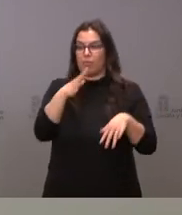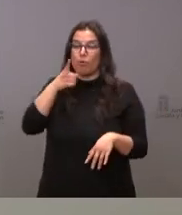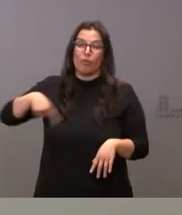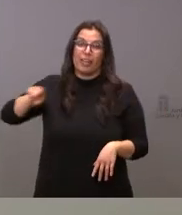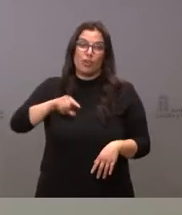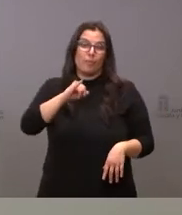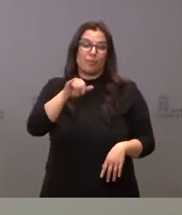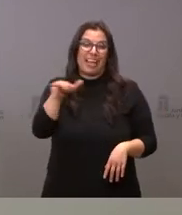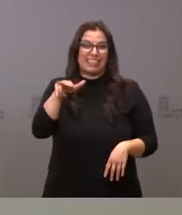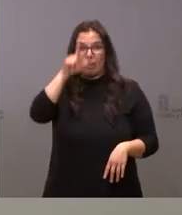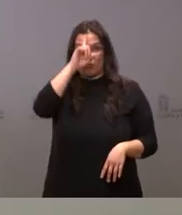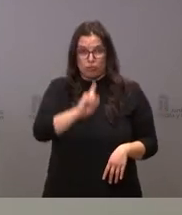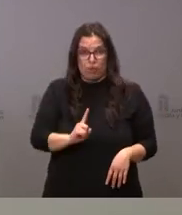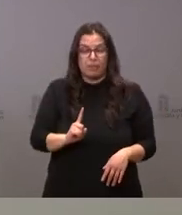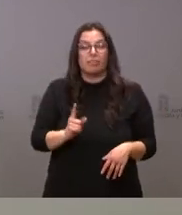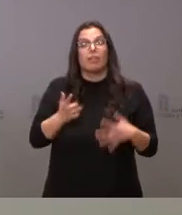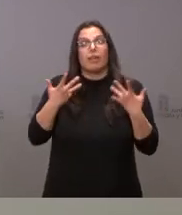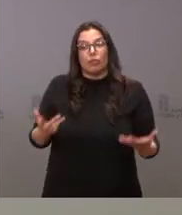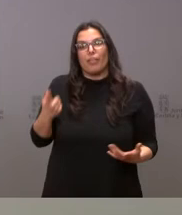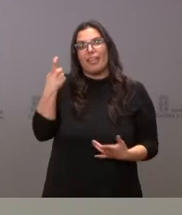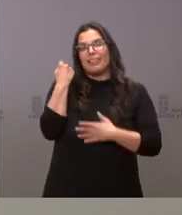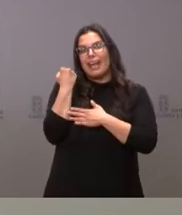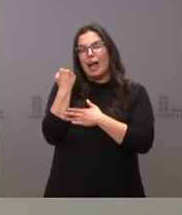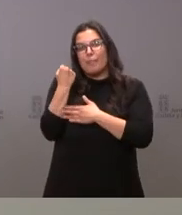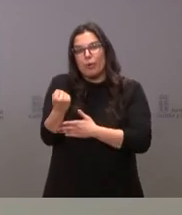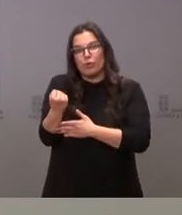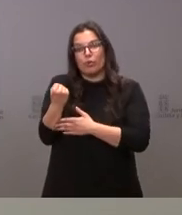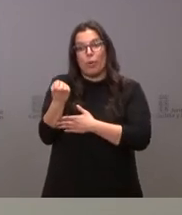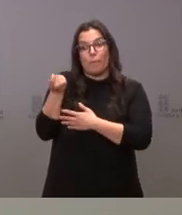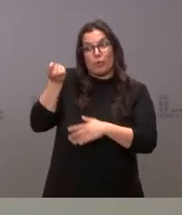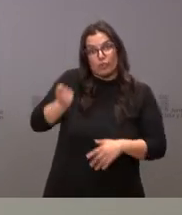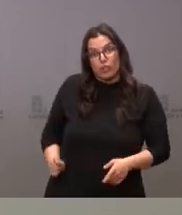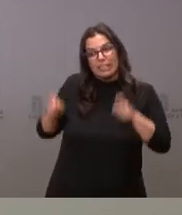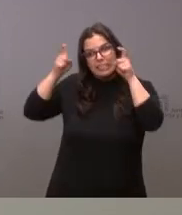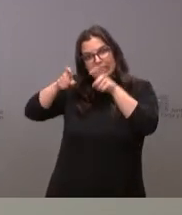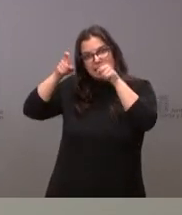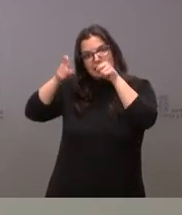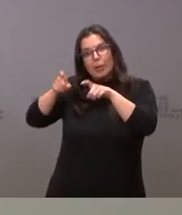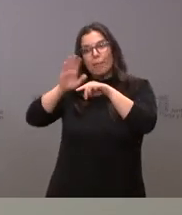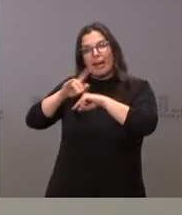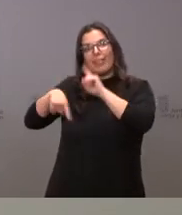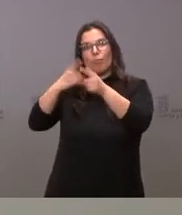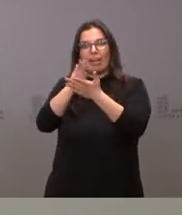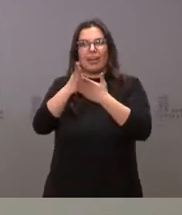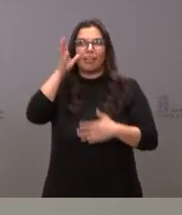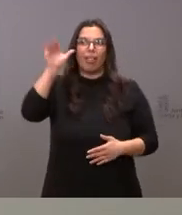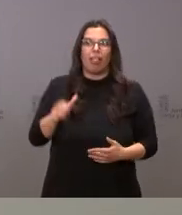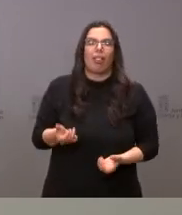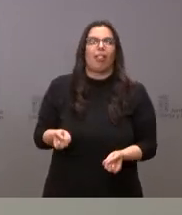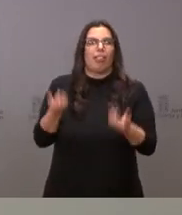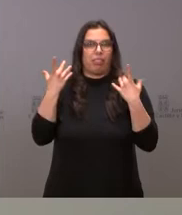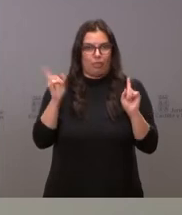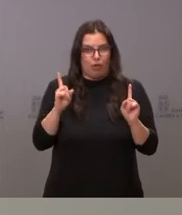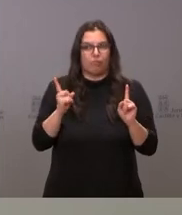idioma y muchos de ellos requieren de este respaldo por parte de profesionales para su incorporación al sistema educativo. Por tanto, no es algo